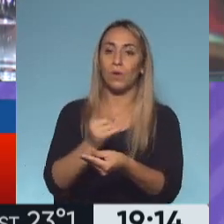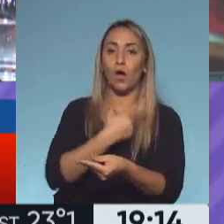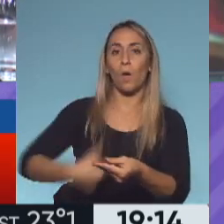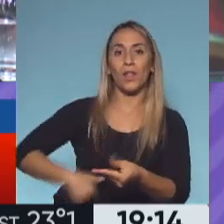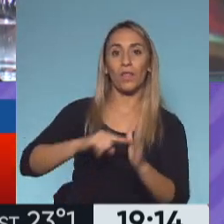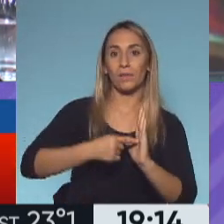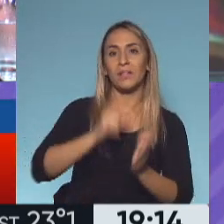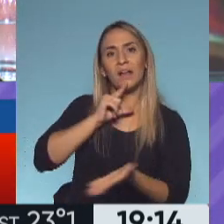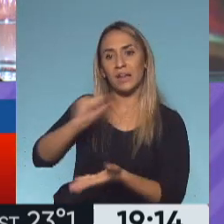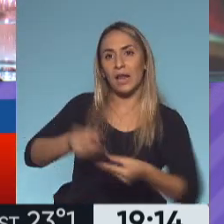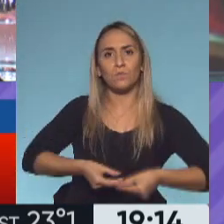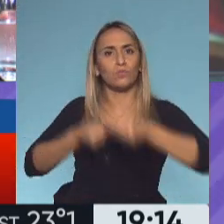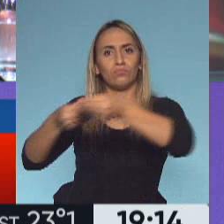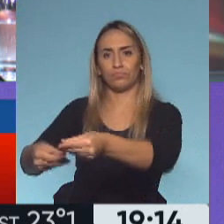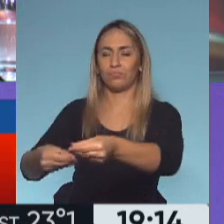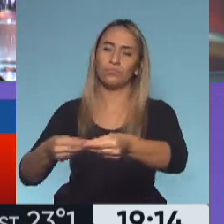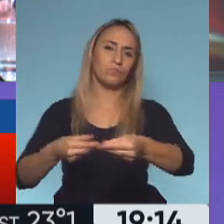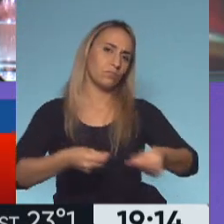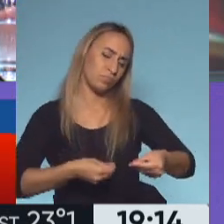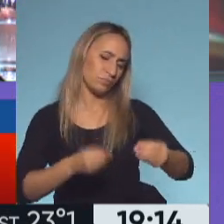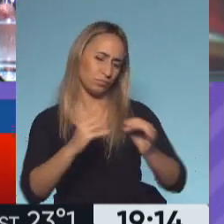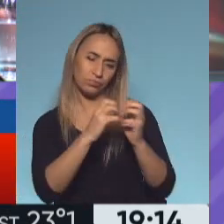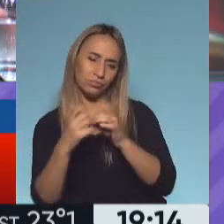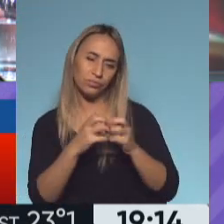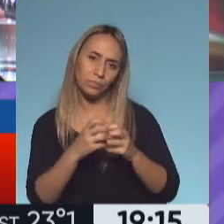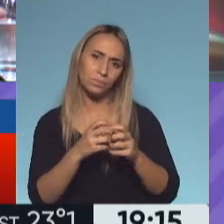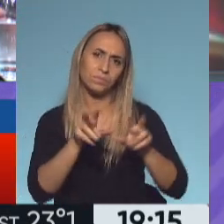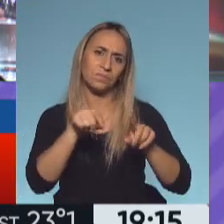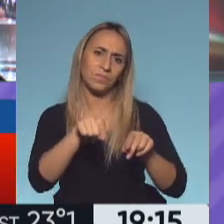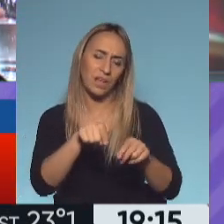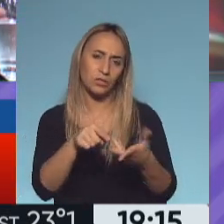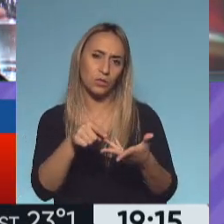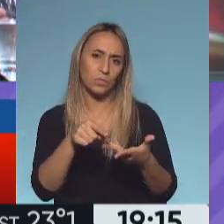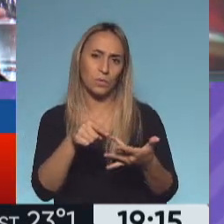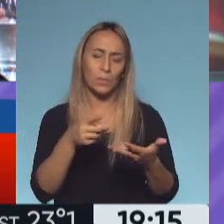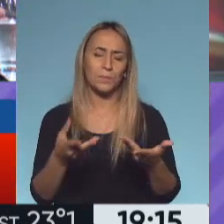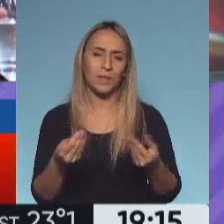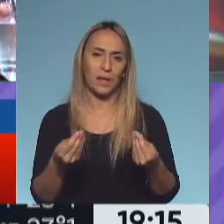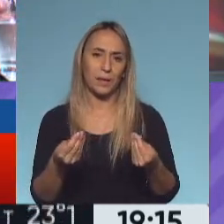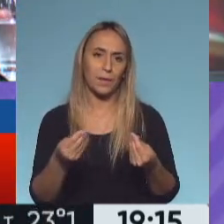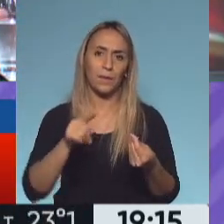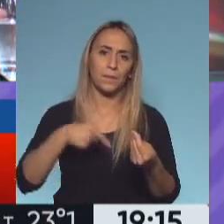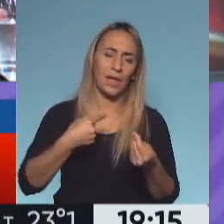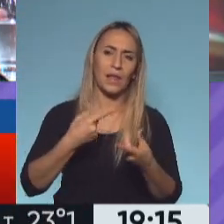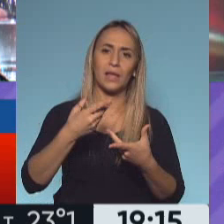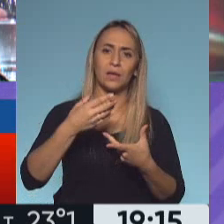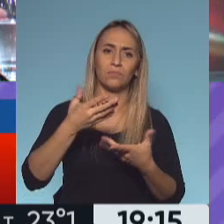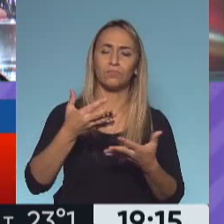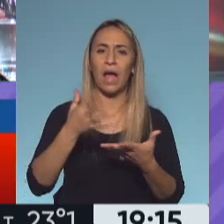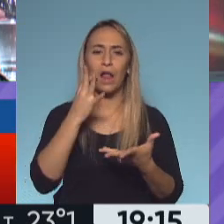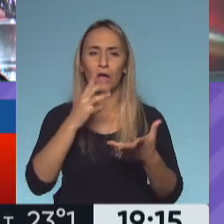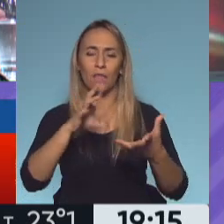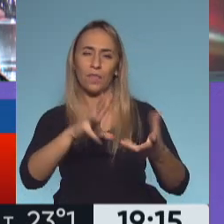gobierno de la ciudad y empezaron a discutir temas de si esto genera o no genera un gravamen, un